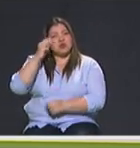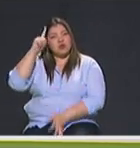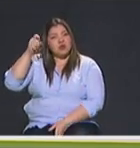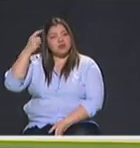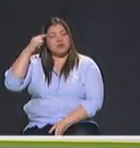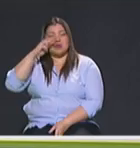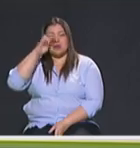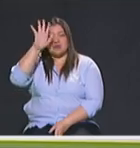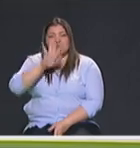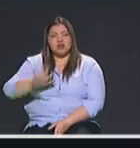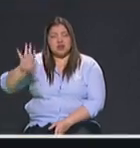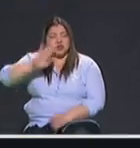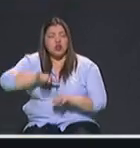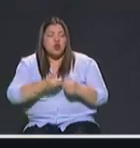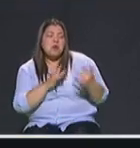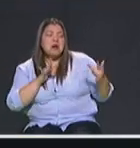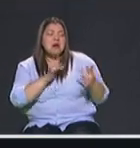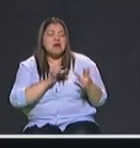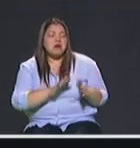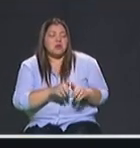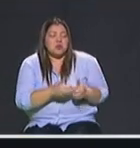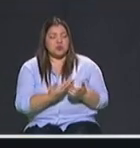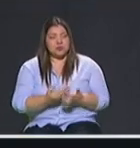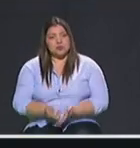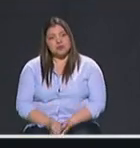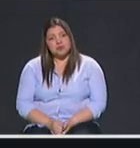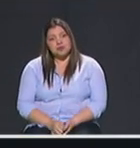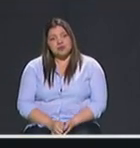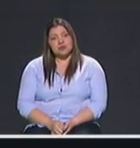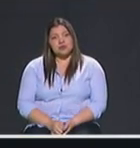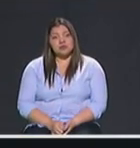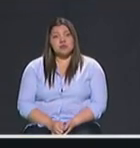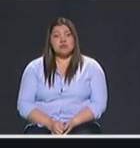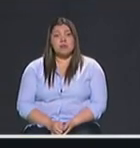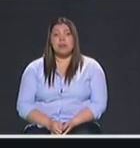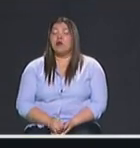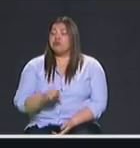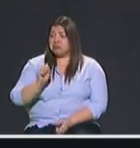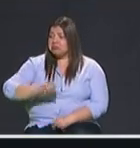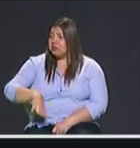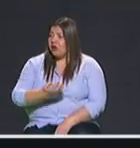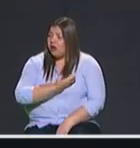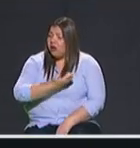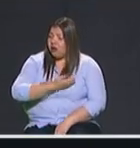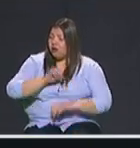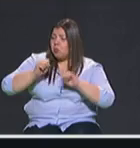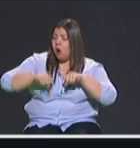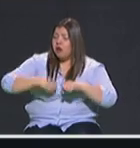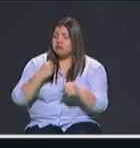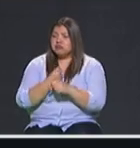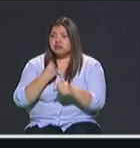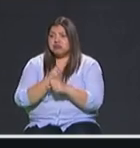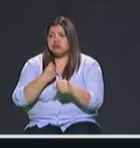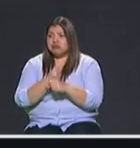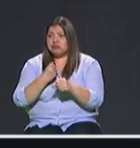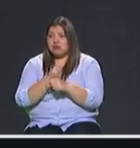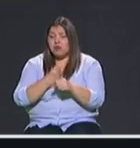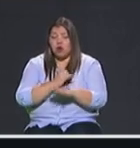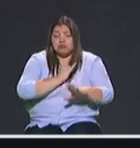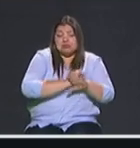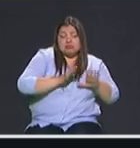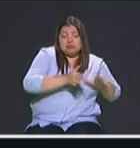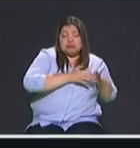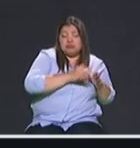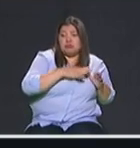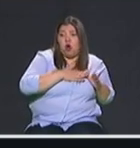sea eficiente y pronto? Mira, aquí hay que promover y eso lo puede hacer tranquilamente un alcalde, es el trabajo interinstitucional. De tal manera